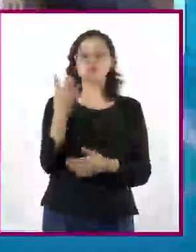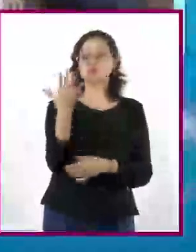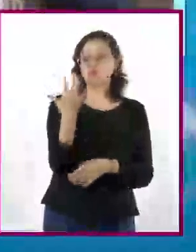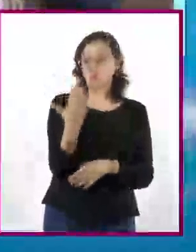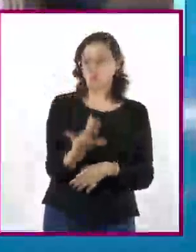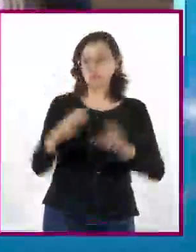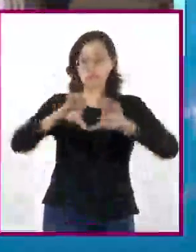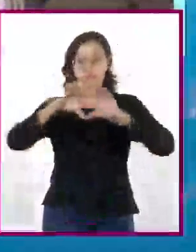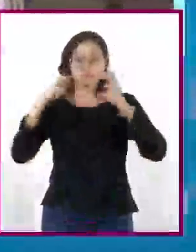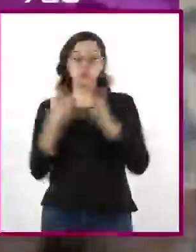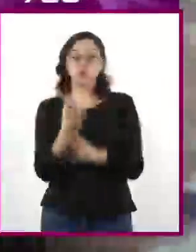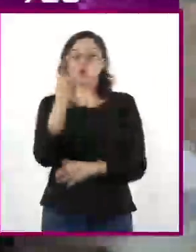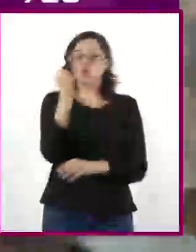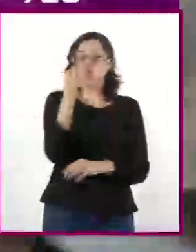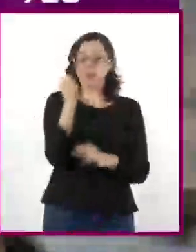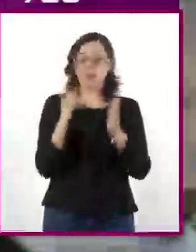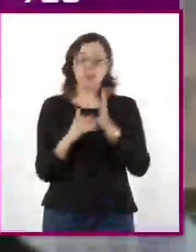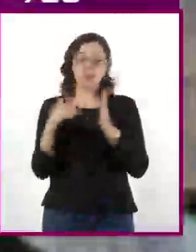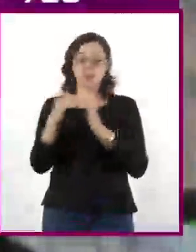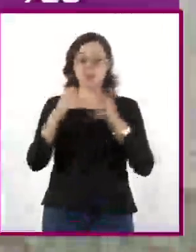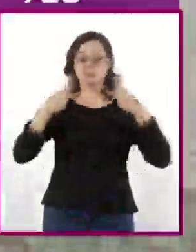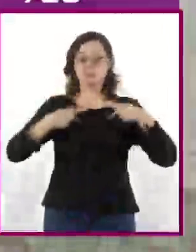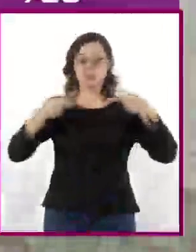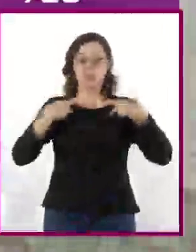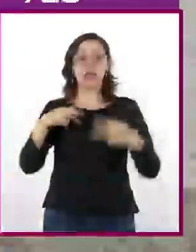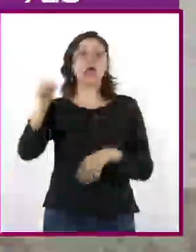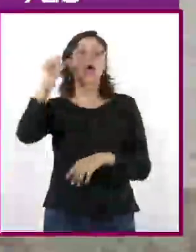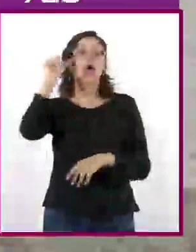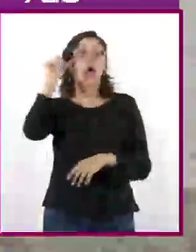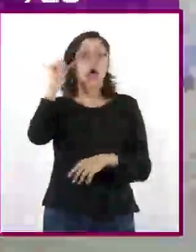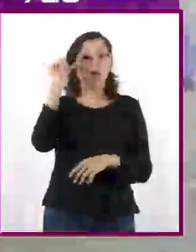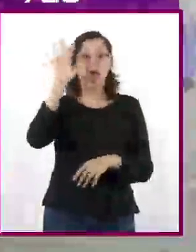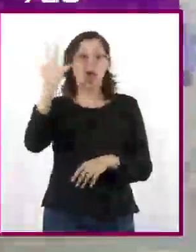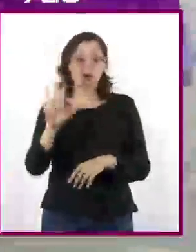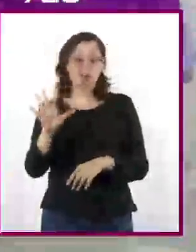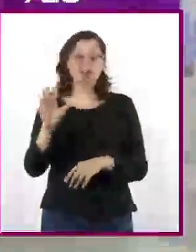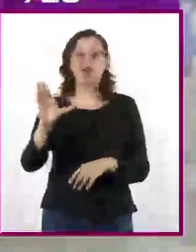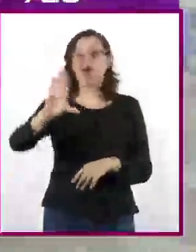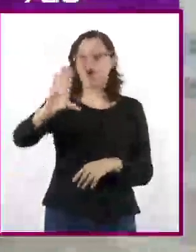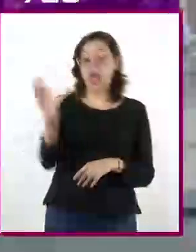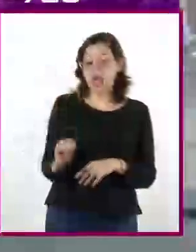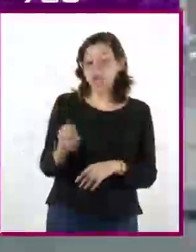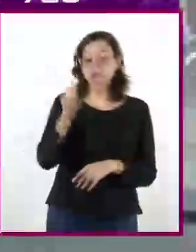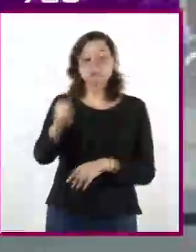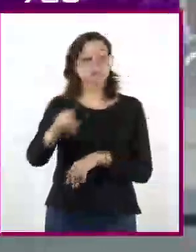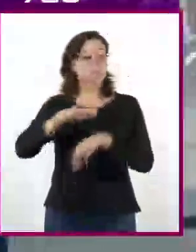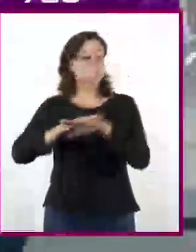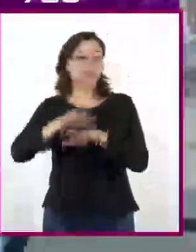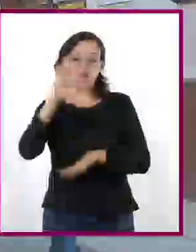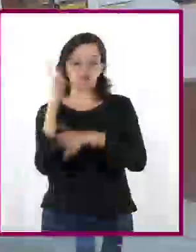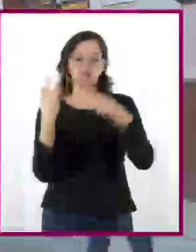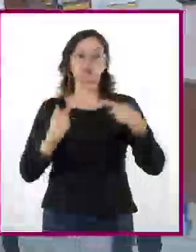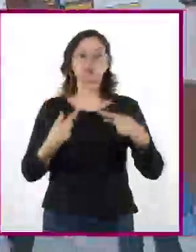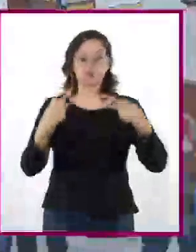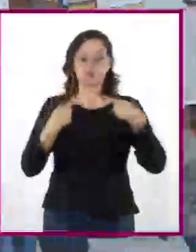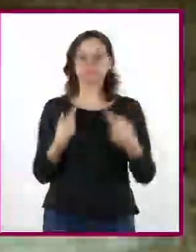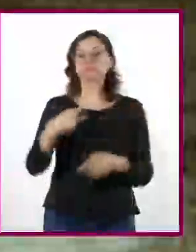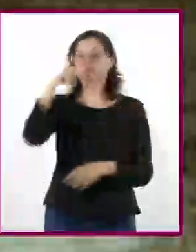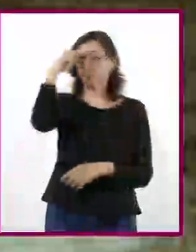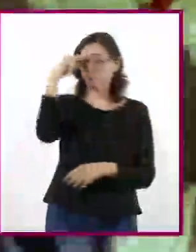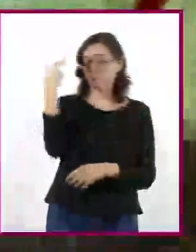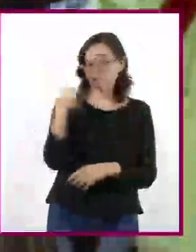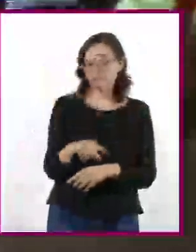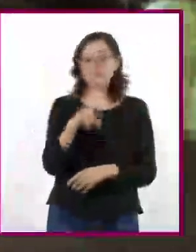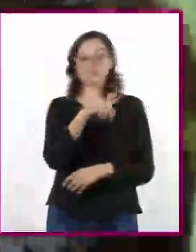millones de habitantes en el mundo. Asia y África continuarán siendo las regiones con la mayor cantidad de población absoluta. Y México